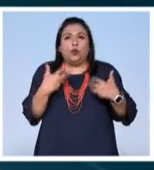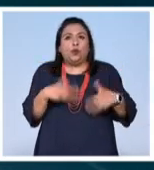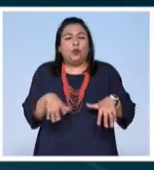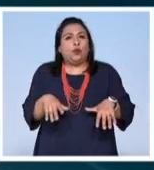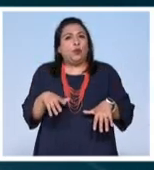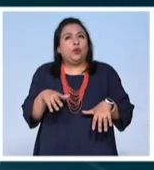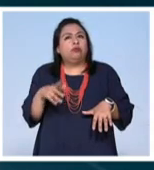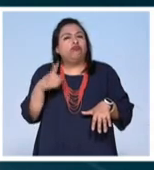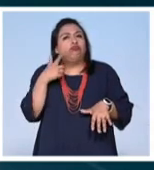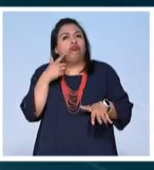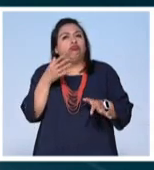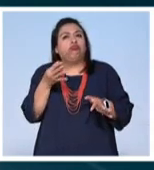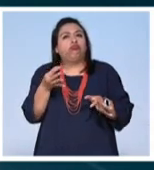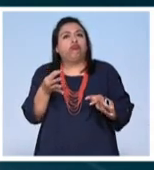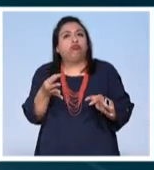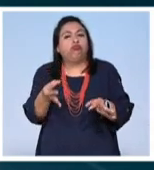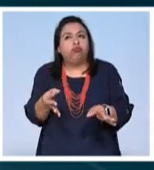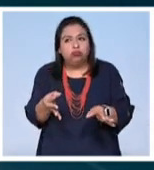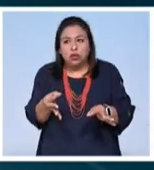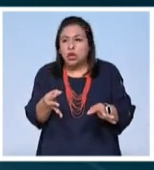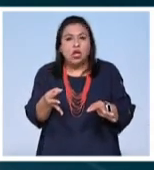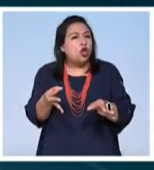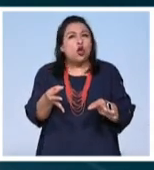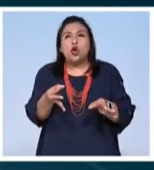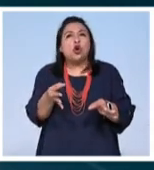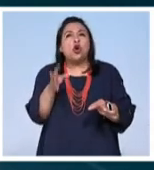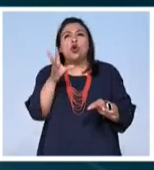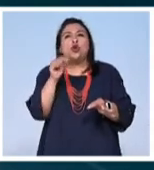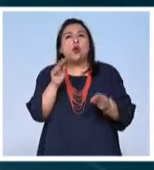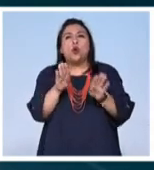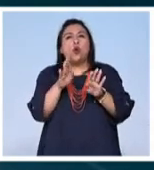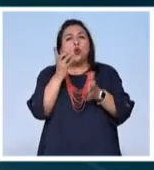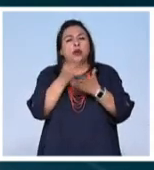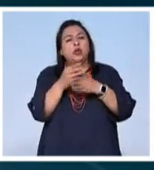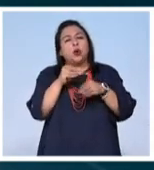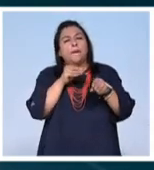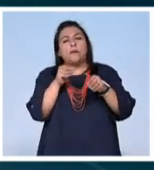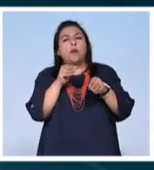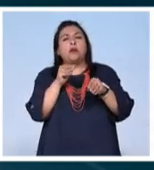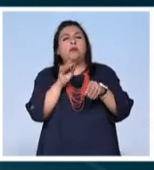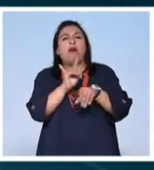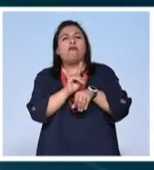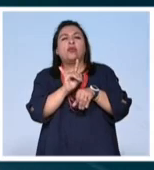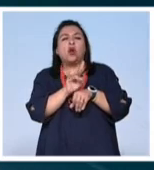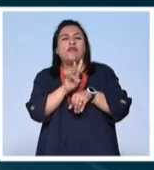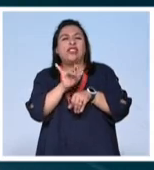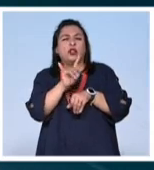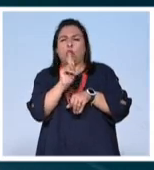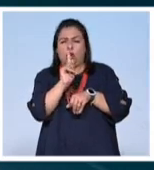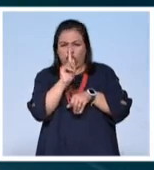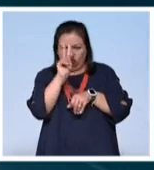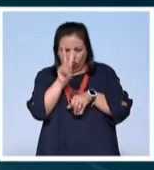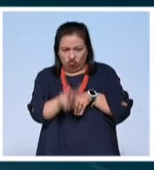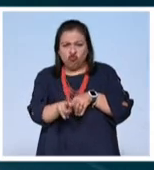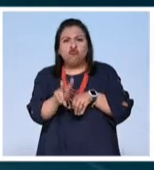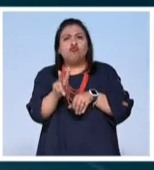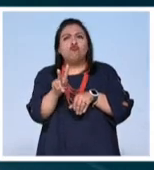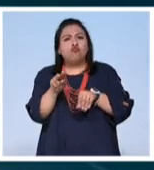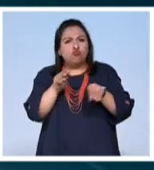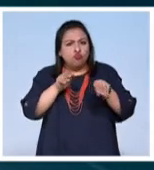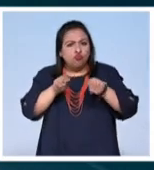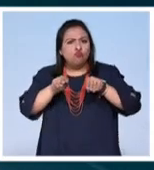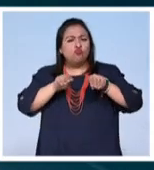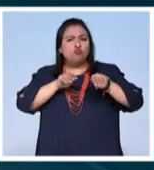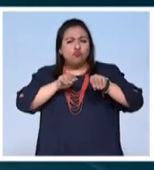suculenta y seductora porque no es este cinetismo virtual sino que efectivamente acontecen los